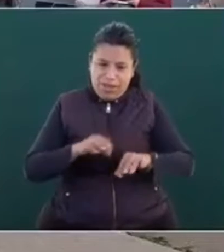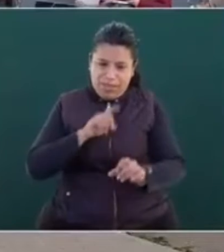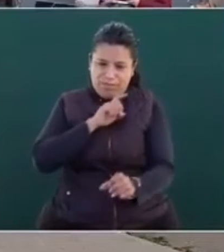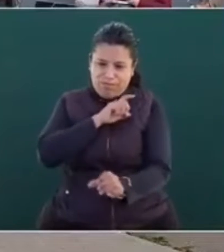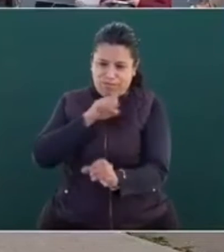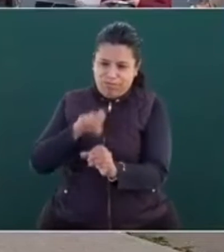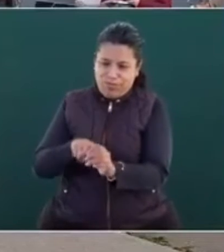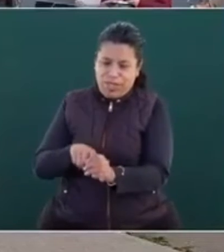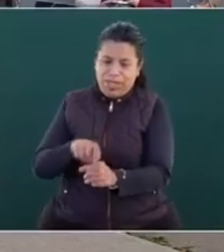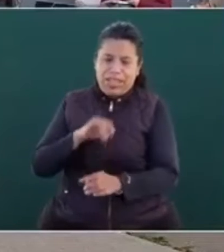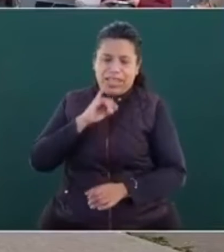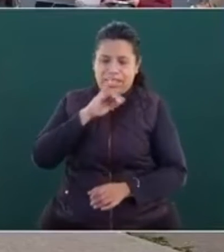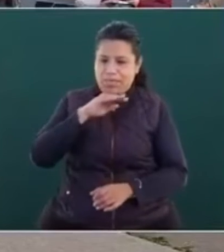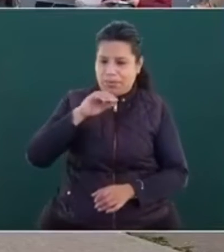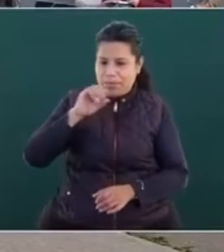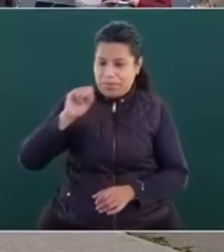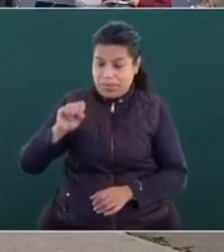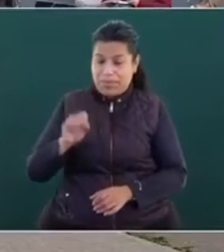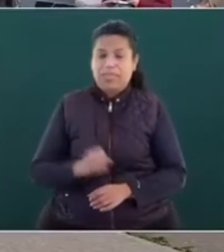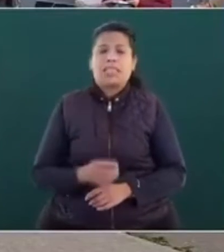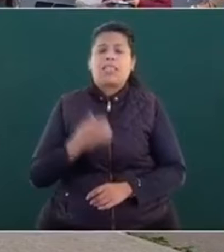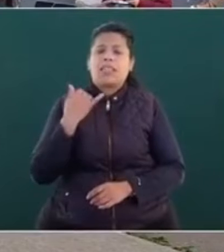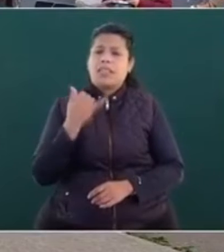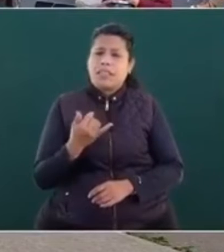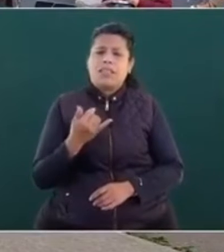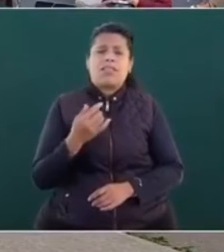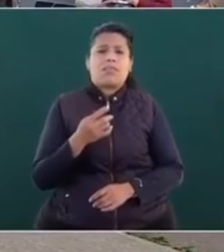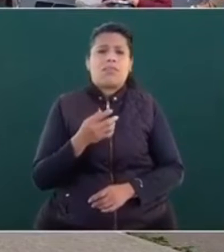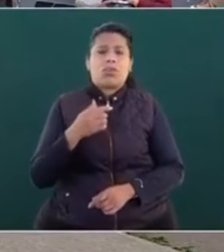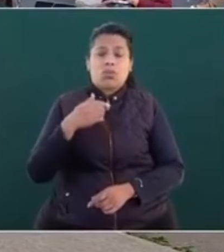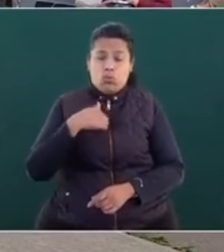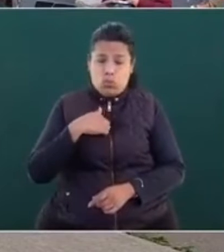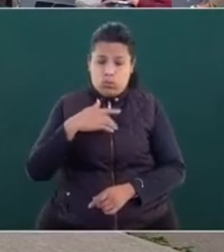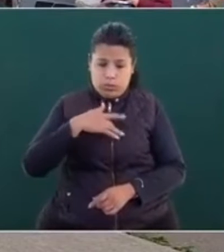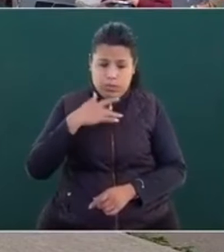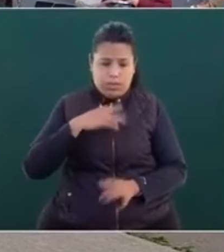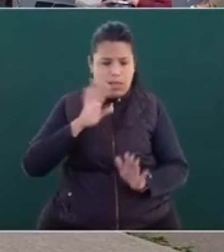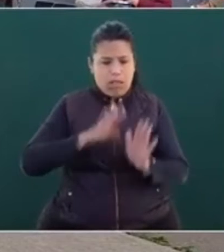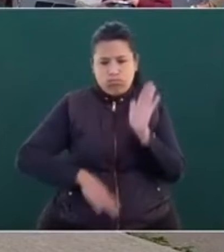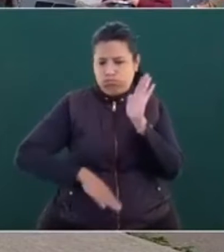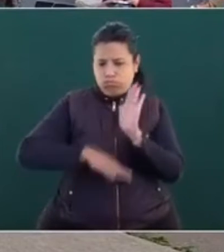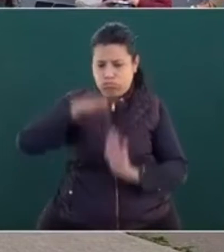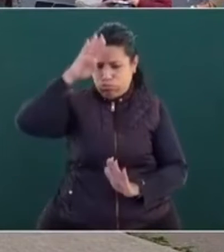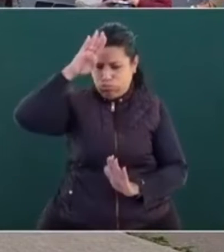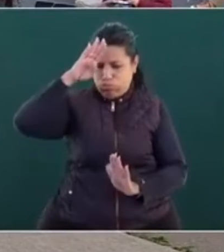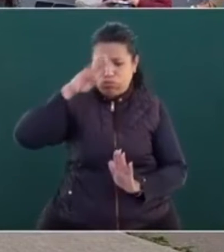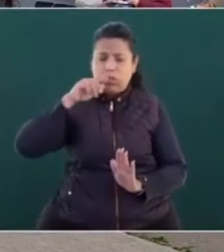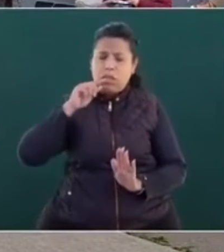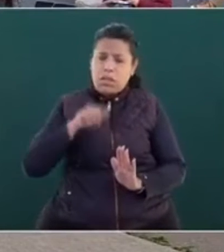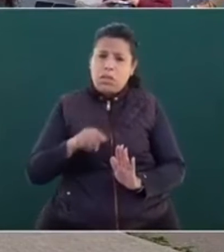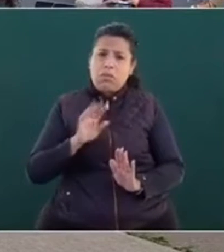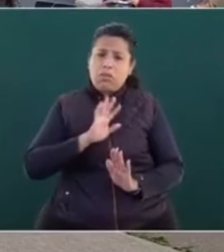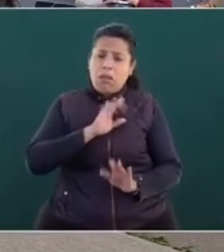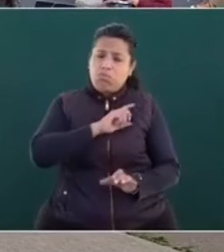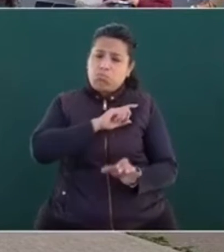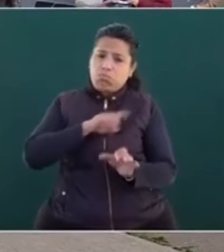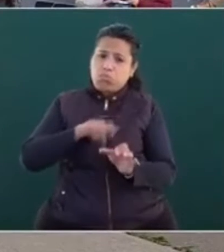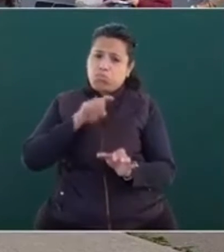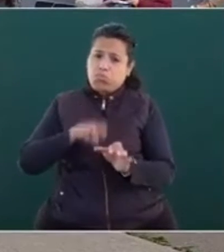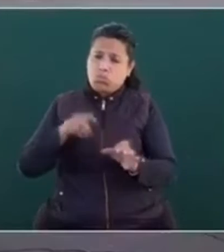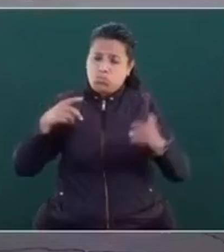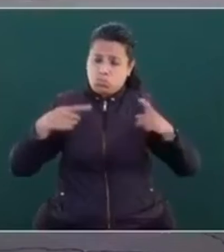Seguro Social? No sólo ya rebasamos el número de trabajadores